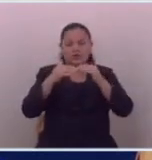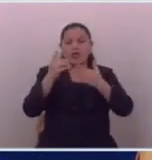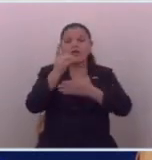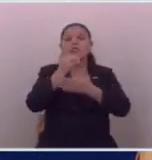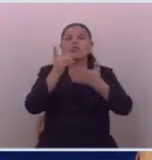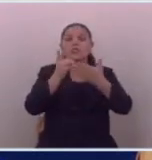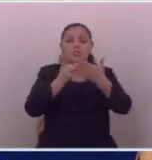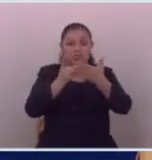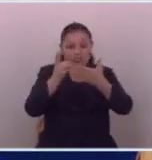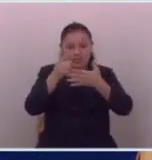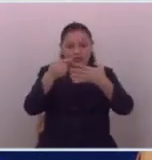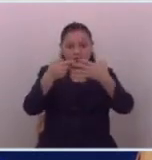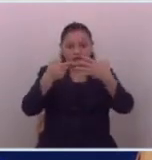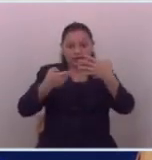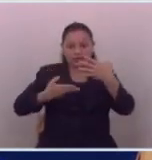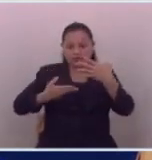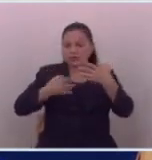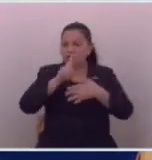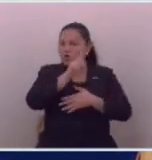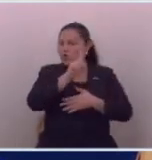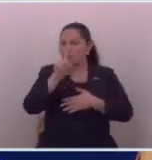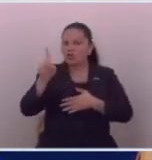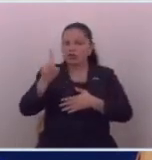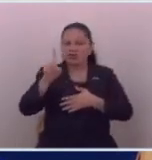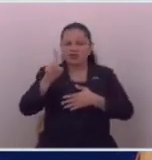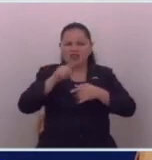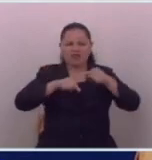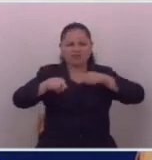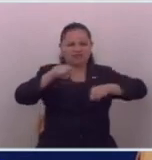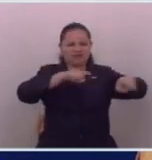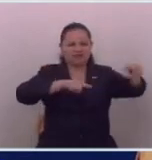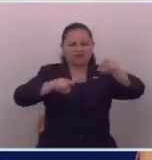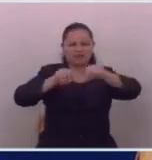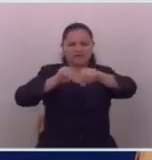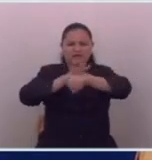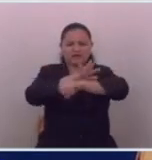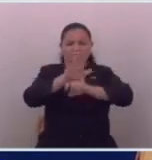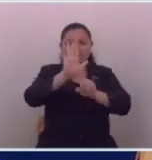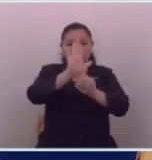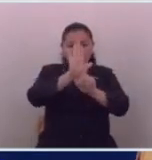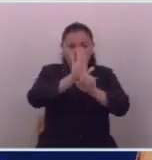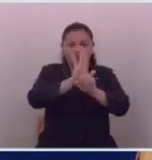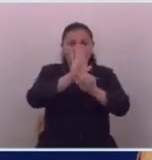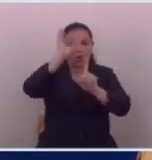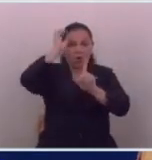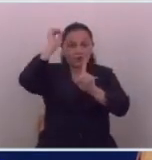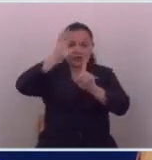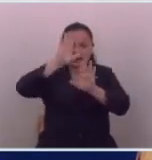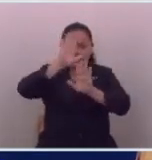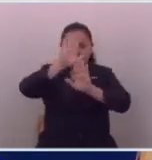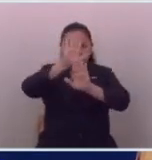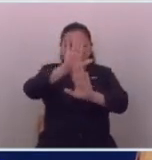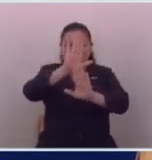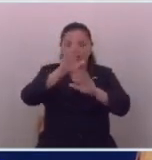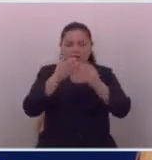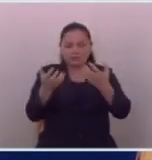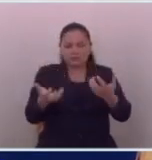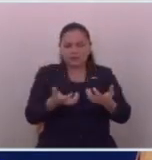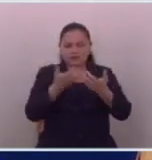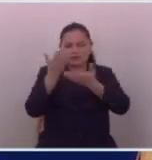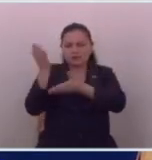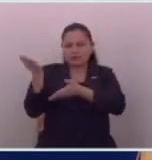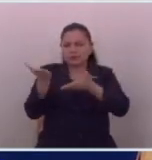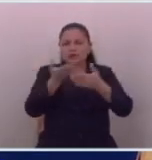derecho incluye el de no ser molestado a causa de sus opiniones, el de investigar y